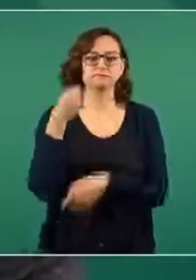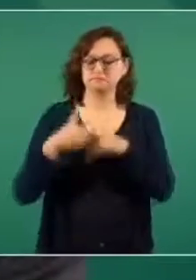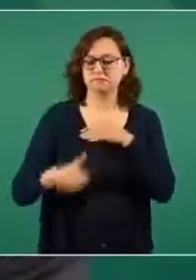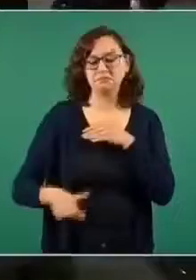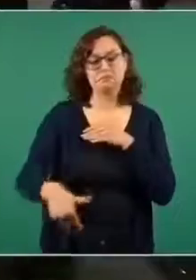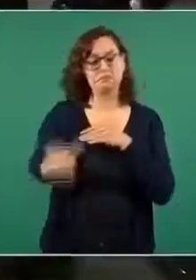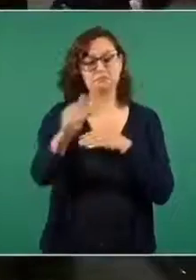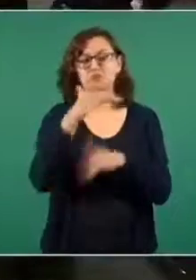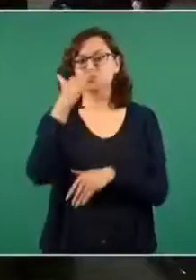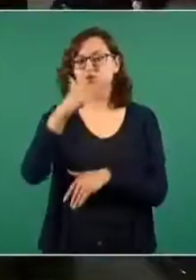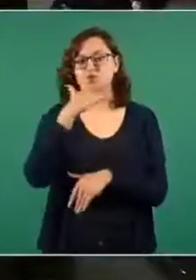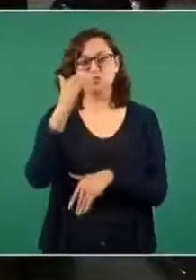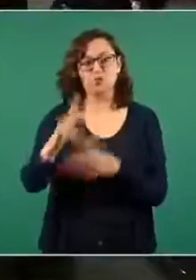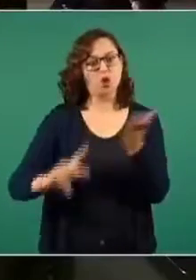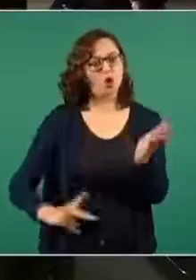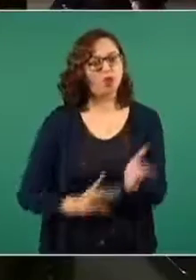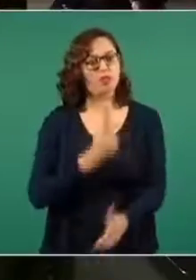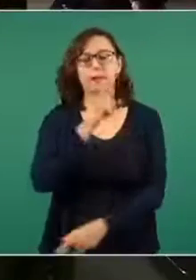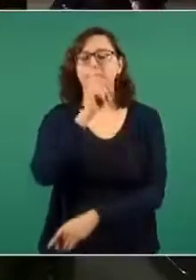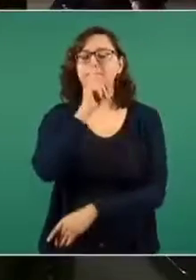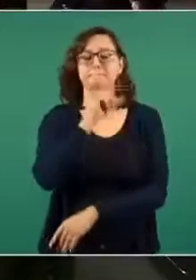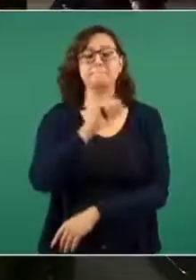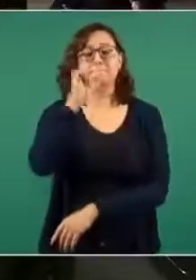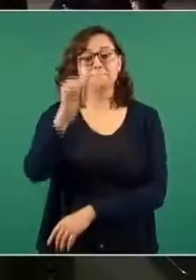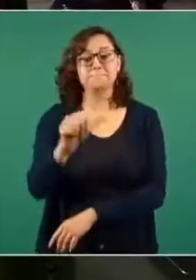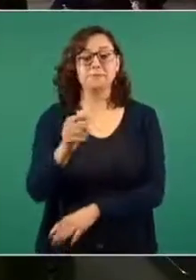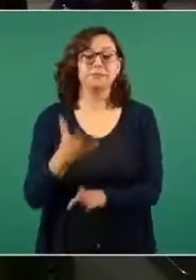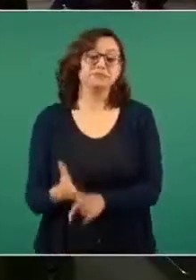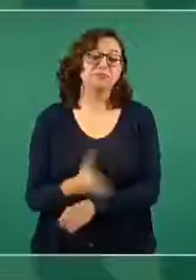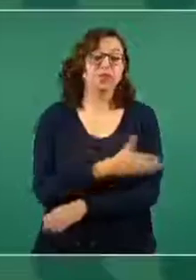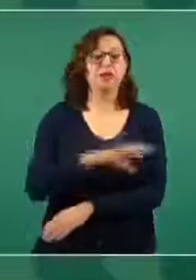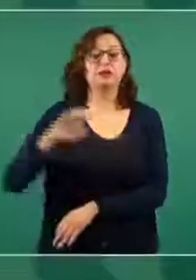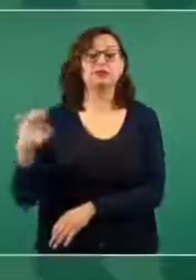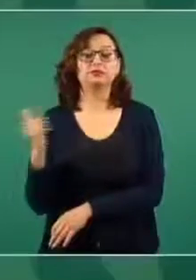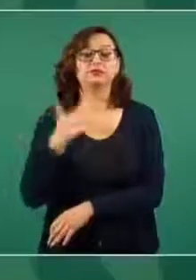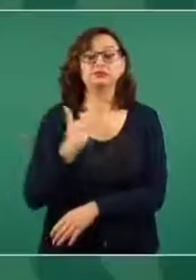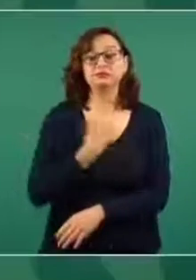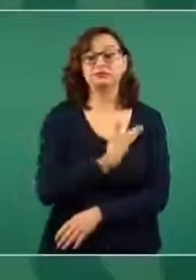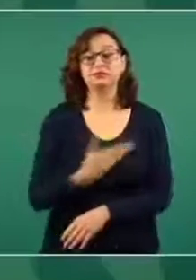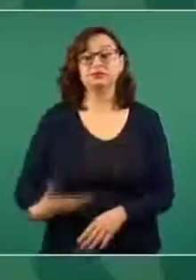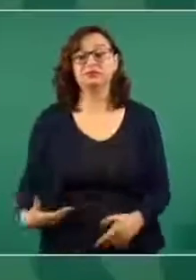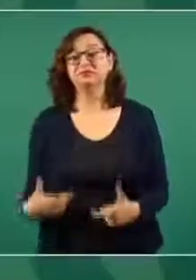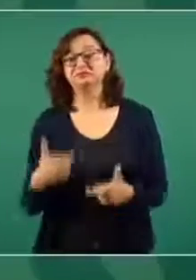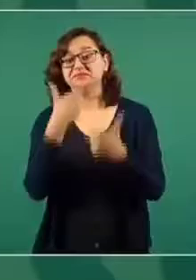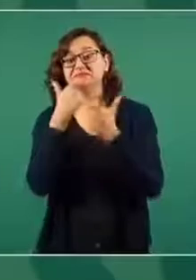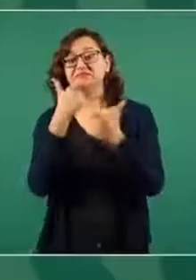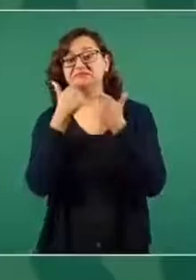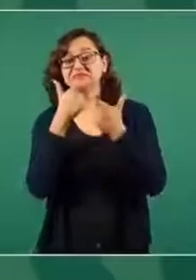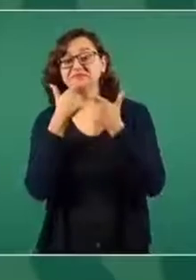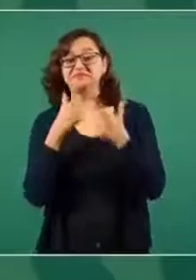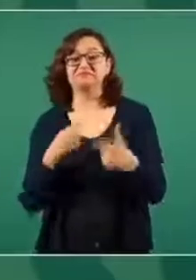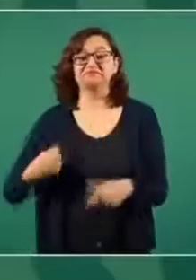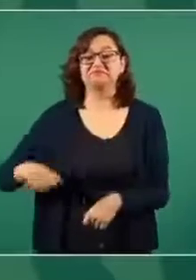Entonces, independientemente si se ríen los expresidentes o quien se quiera reír,